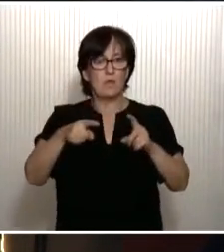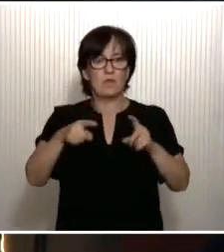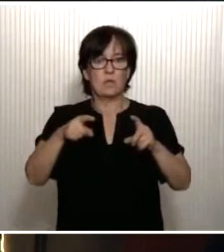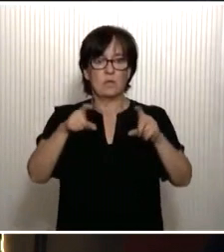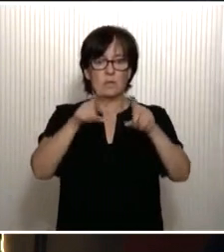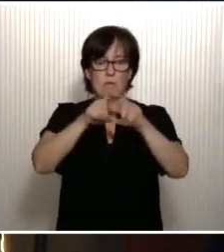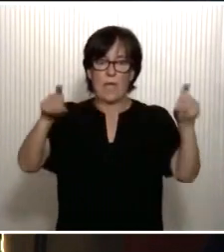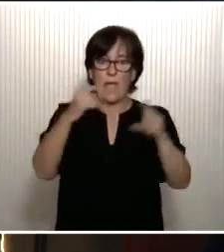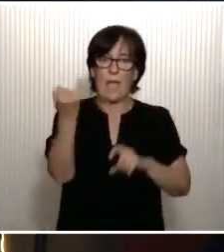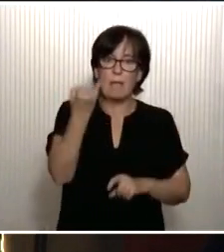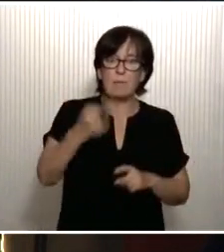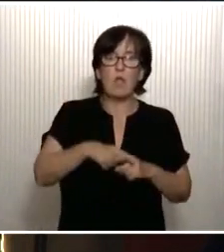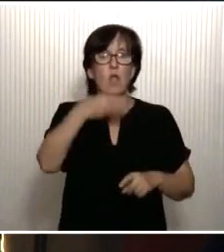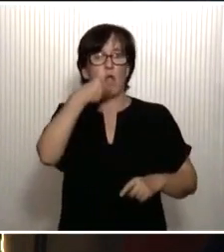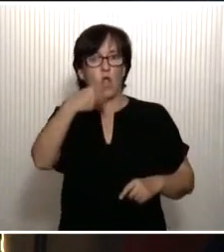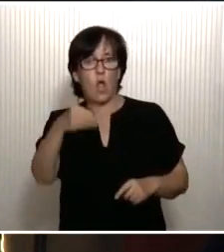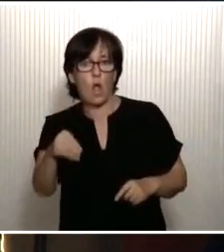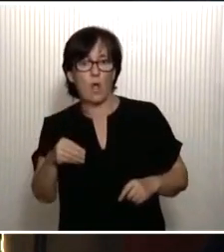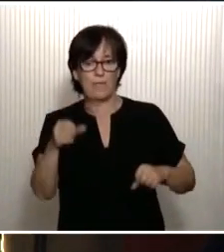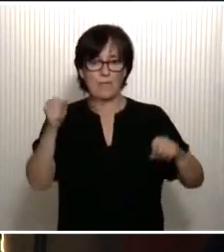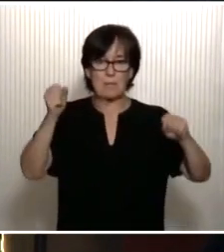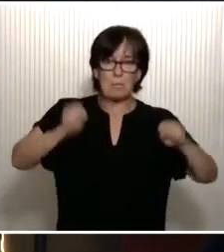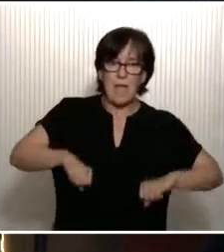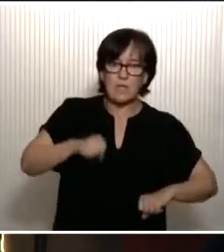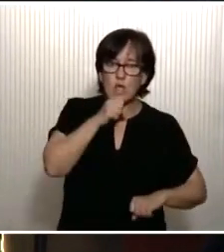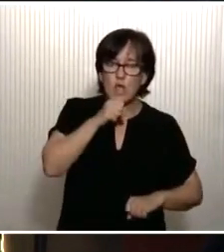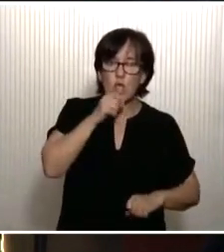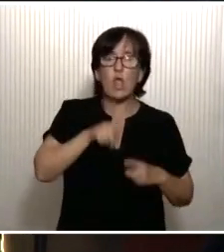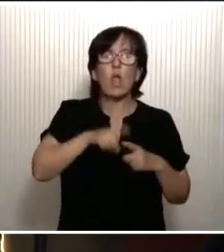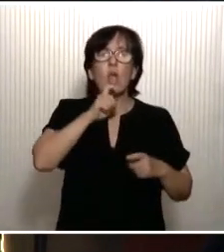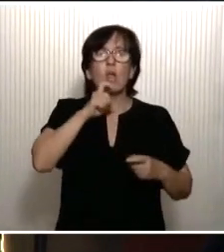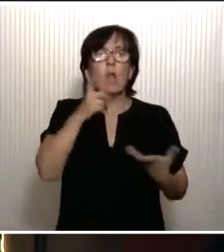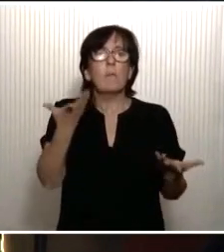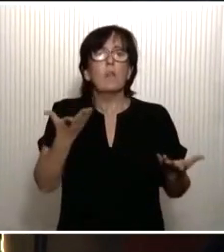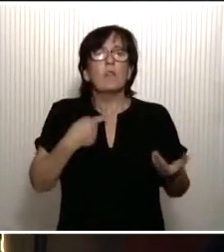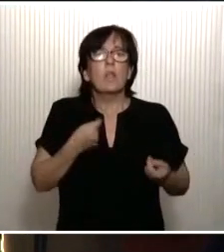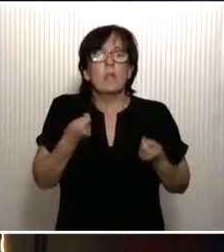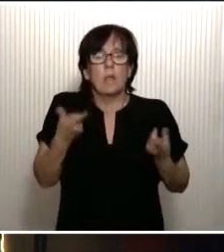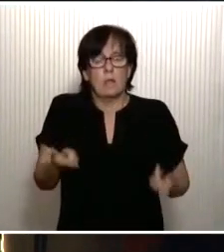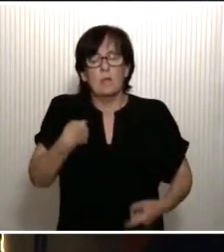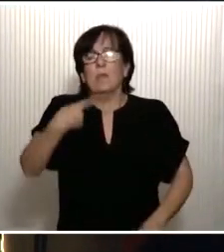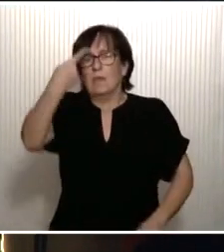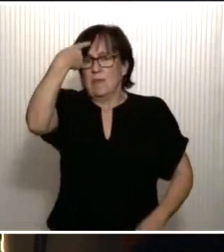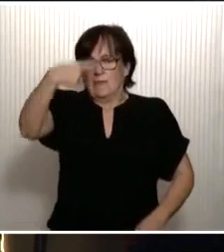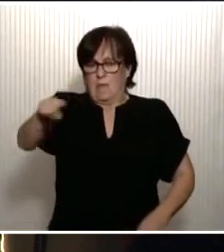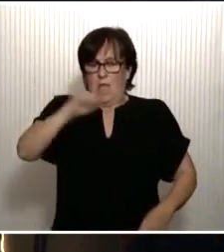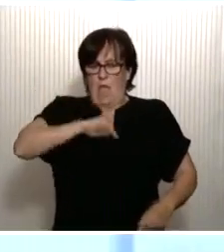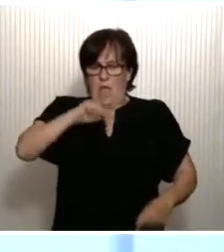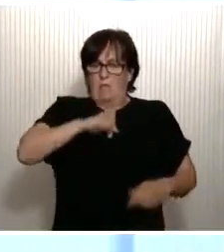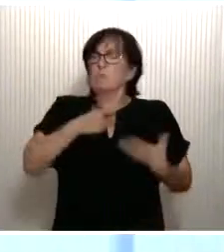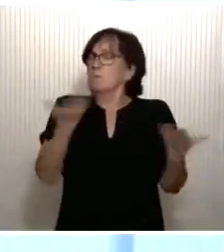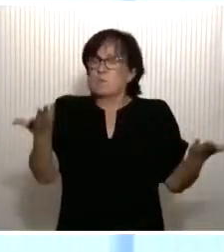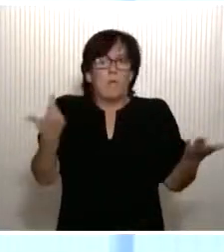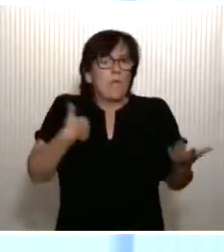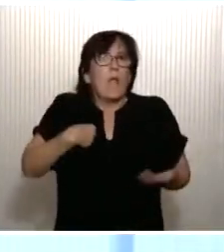los medianos empresarios. Los jóvenes y los mayores. ¿Cómo no vamos a darnos por enterados los partidos que